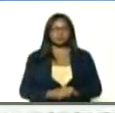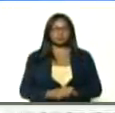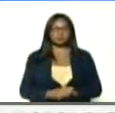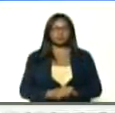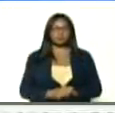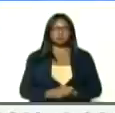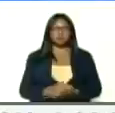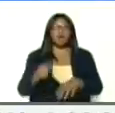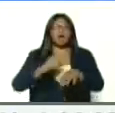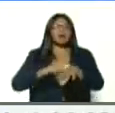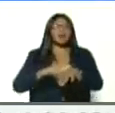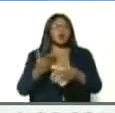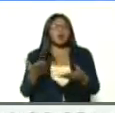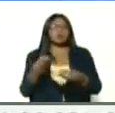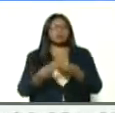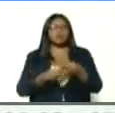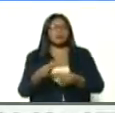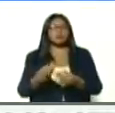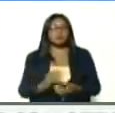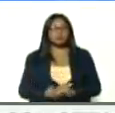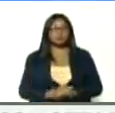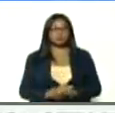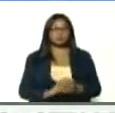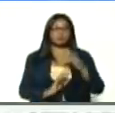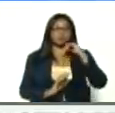¿a qué hora va a ser, señora vicepresidenta?